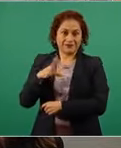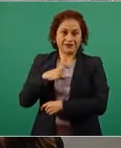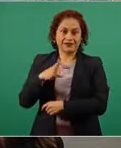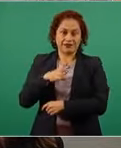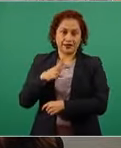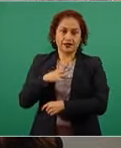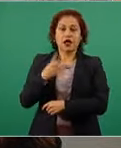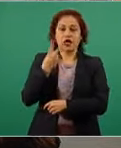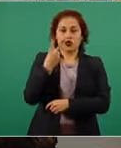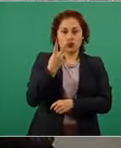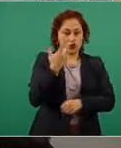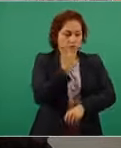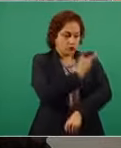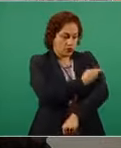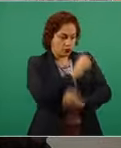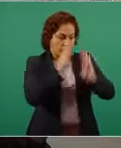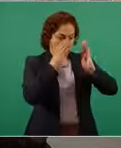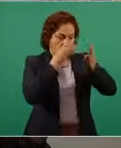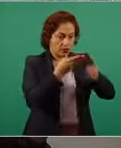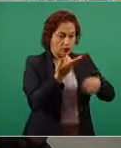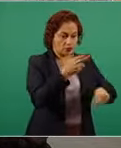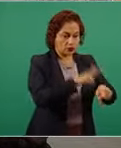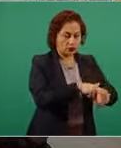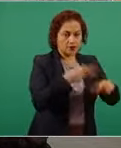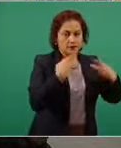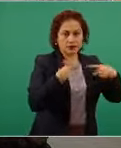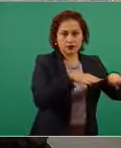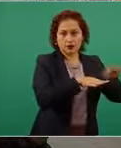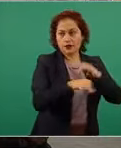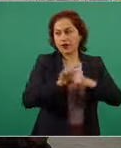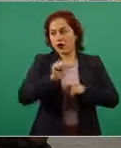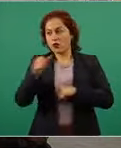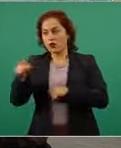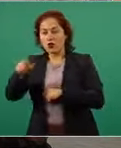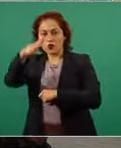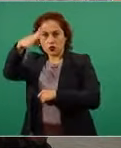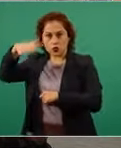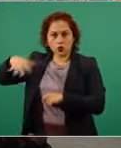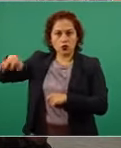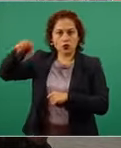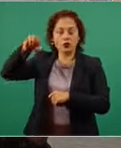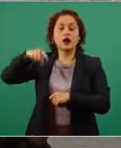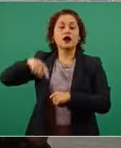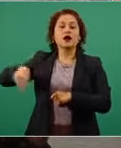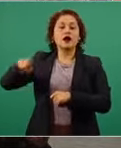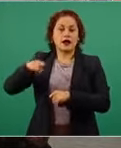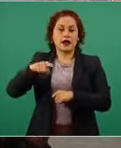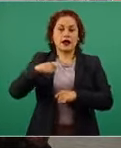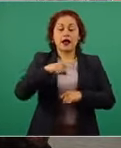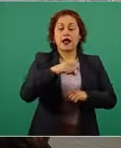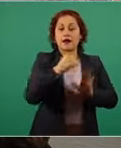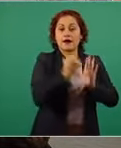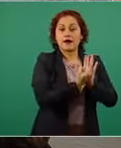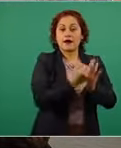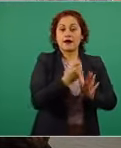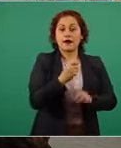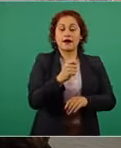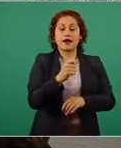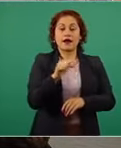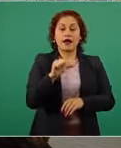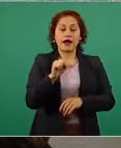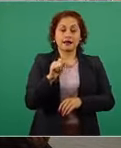los adultos mayores con la vacuna de AstraZeneca y lo ya mencionado en los personal